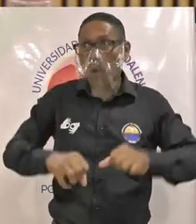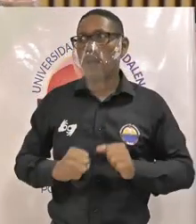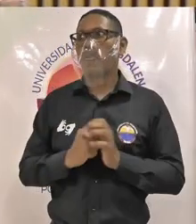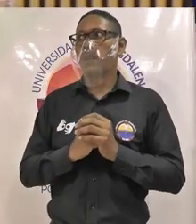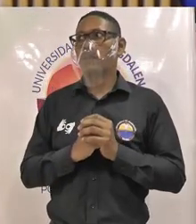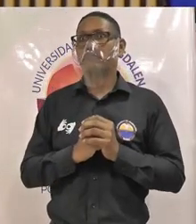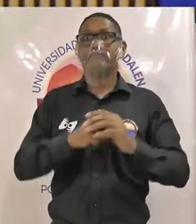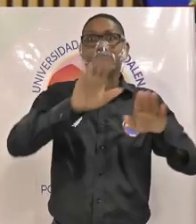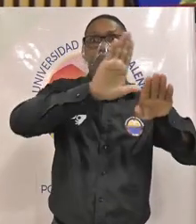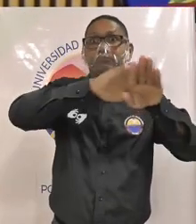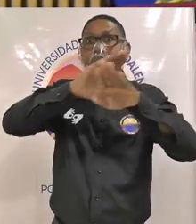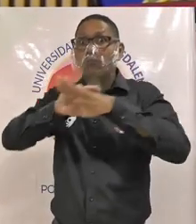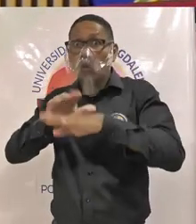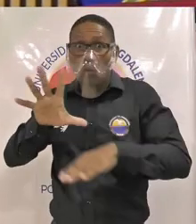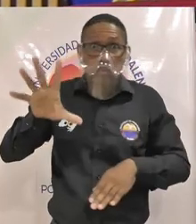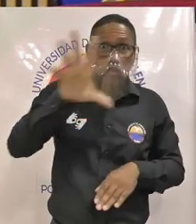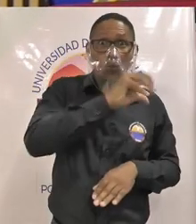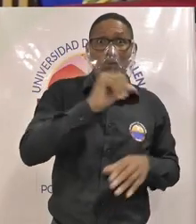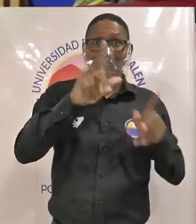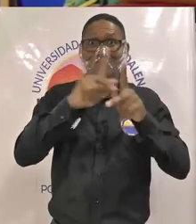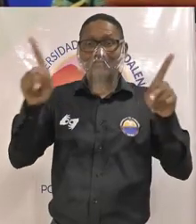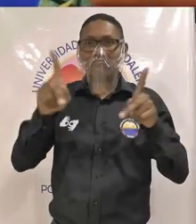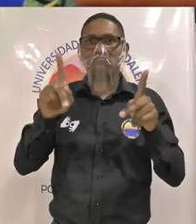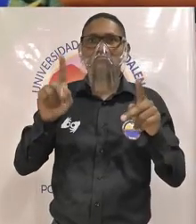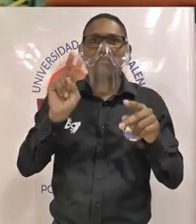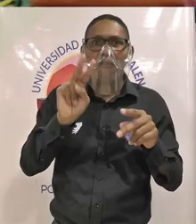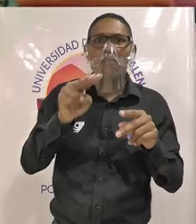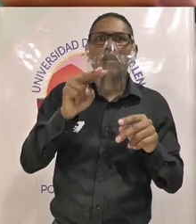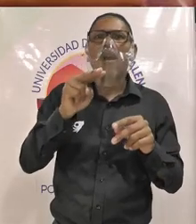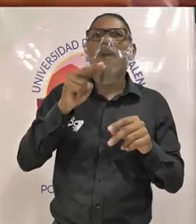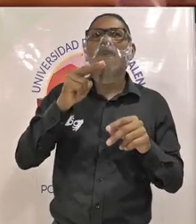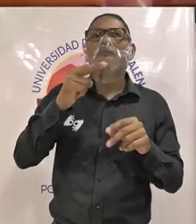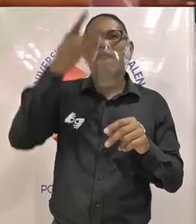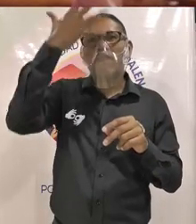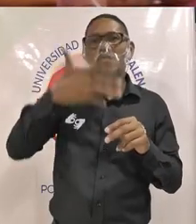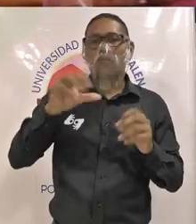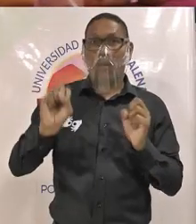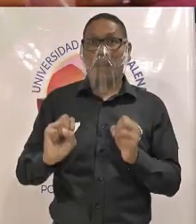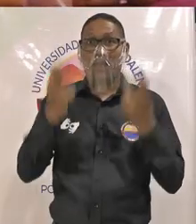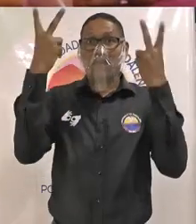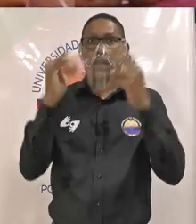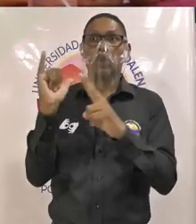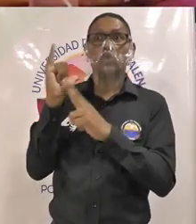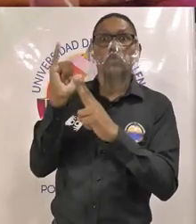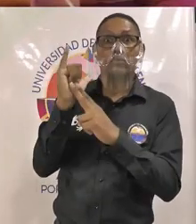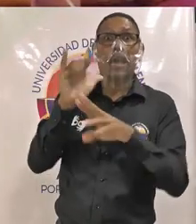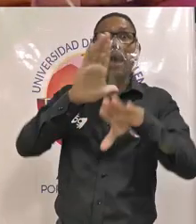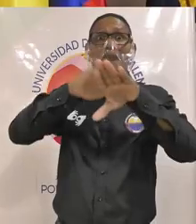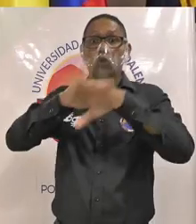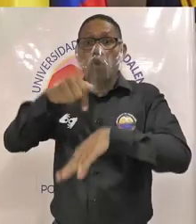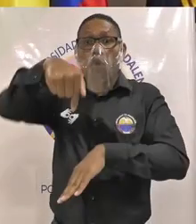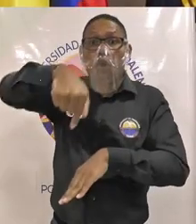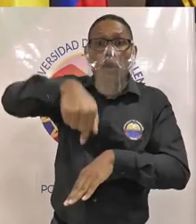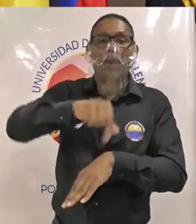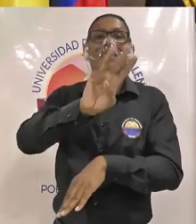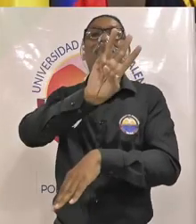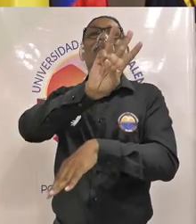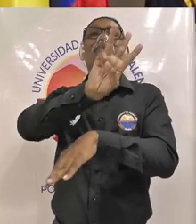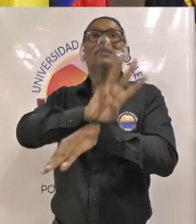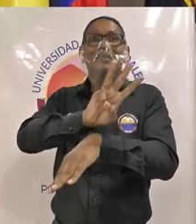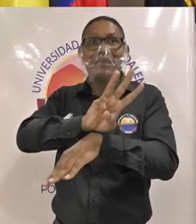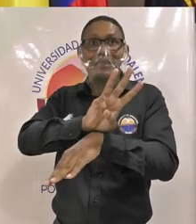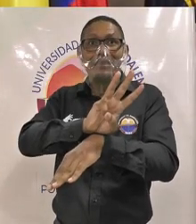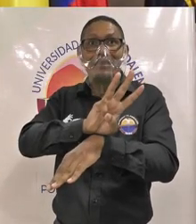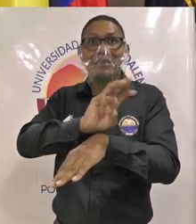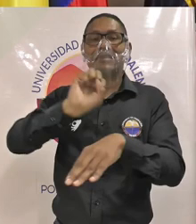a todas las personas que nos ven por nuestro Facebook Live y el canal de Youtube que hoy a las 3 de la tarde desarrollaremos el